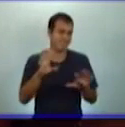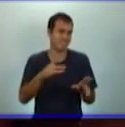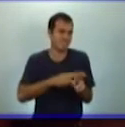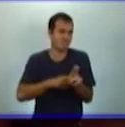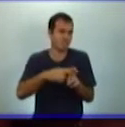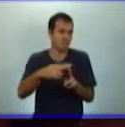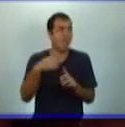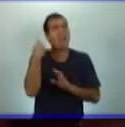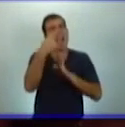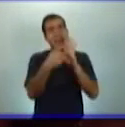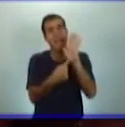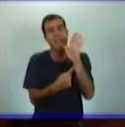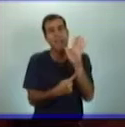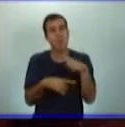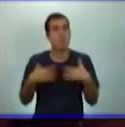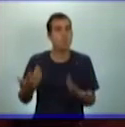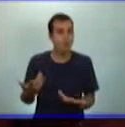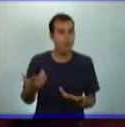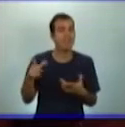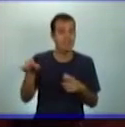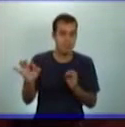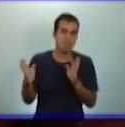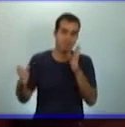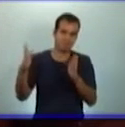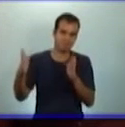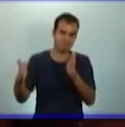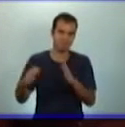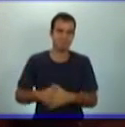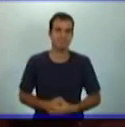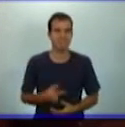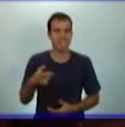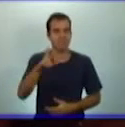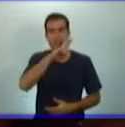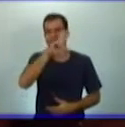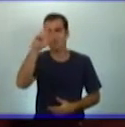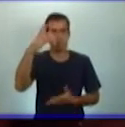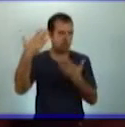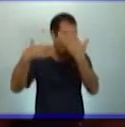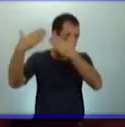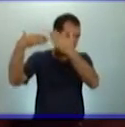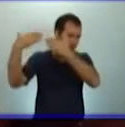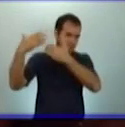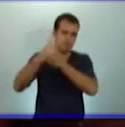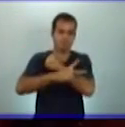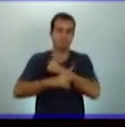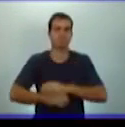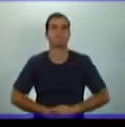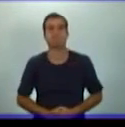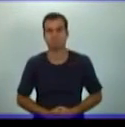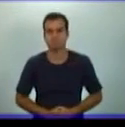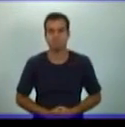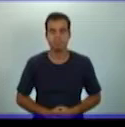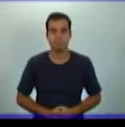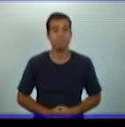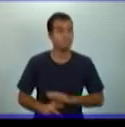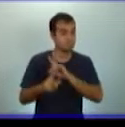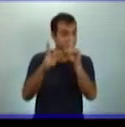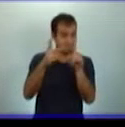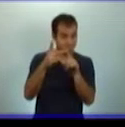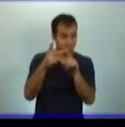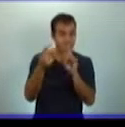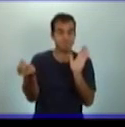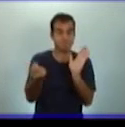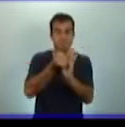características de este periodo, la república neocolonial. Se aprobó además la constitución del 40.